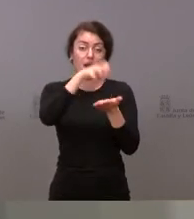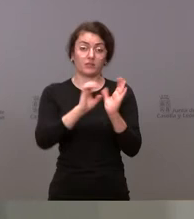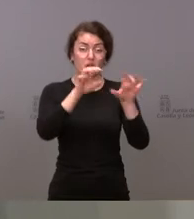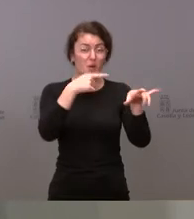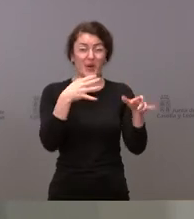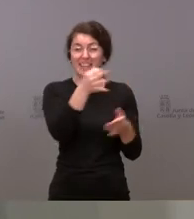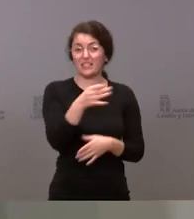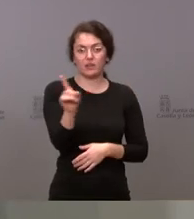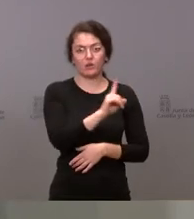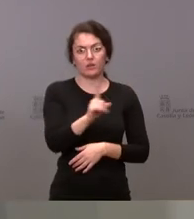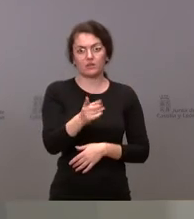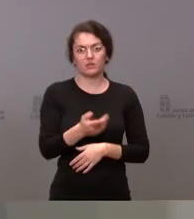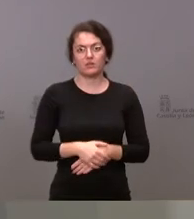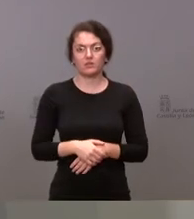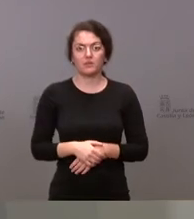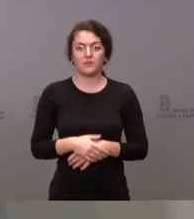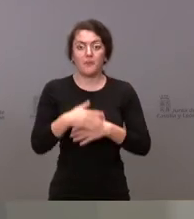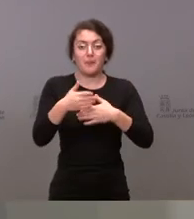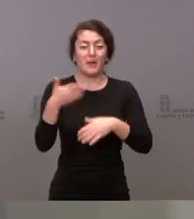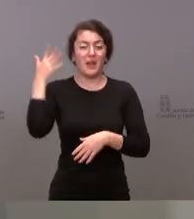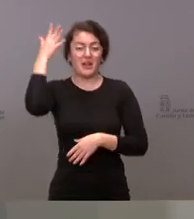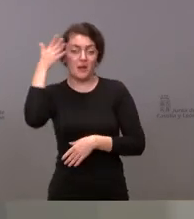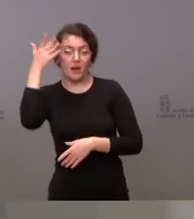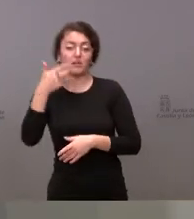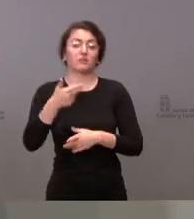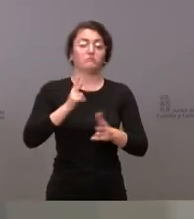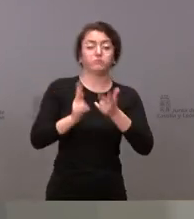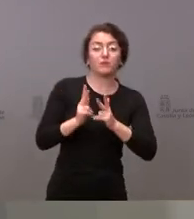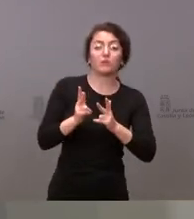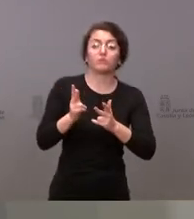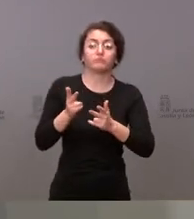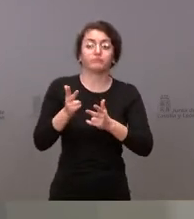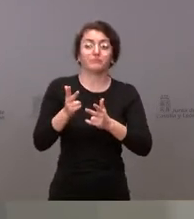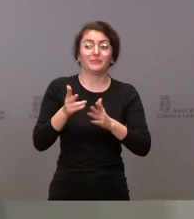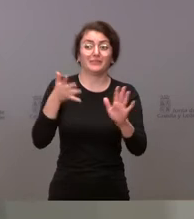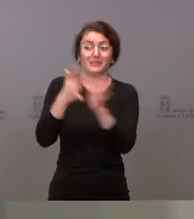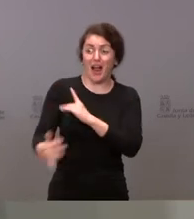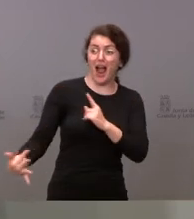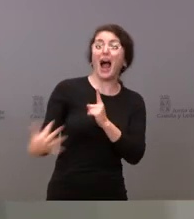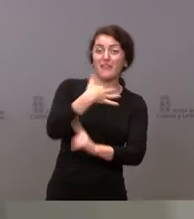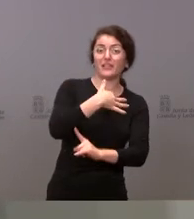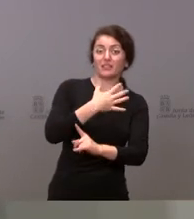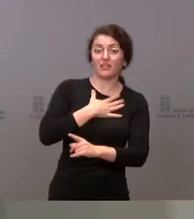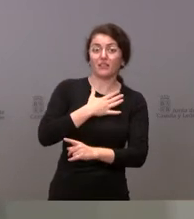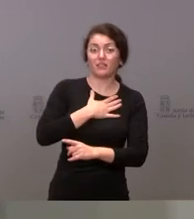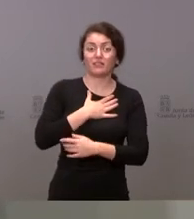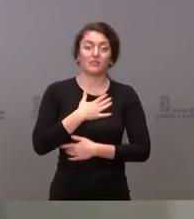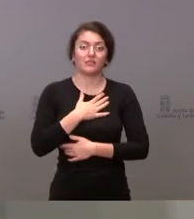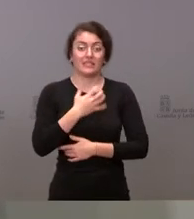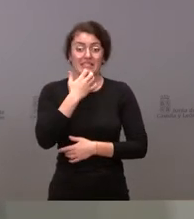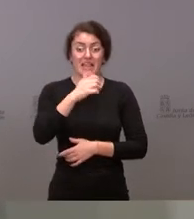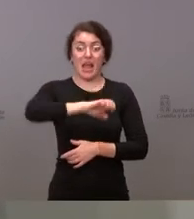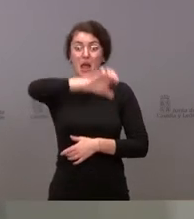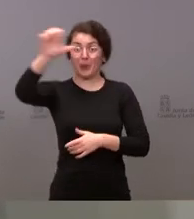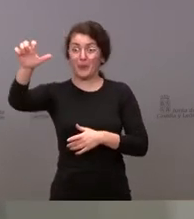isla. Lo que ocurre en Navarra, en País Vasco, nos acaba afectando a nosotros. Lo que ocurre en Europa Central se